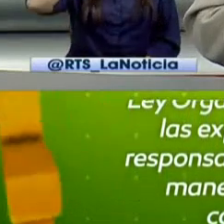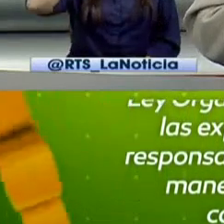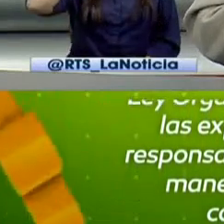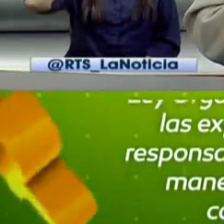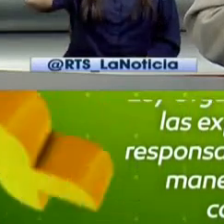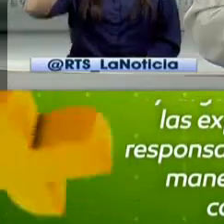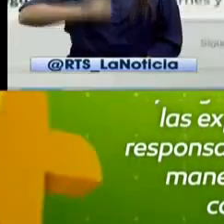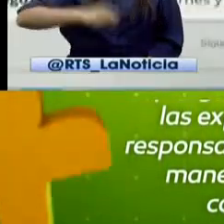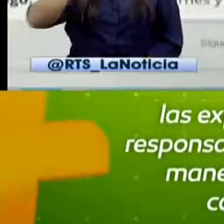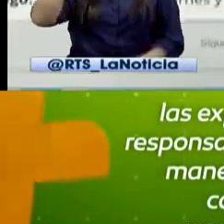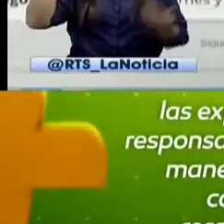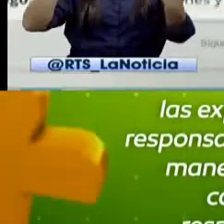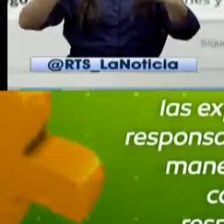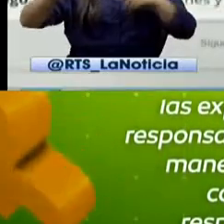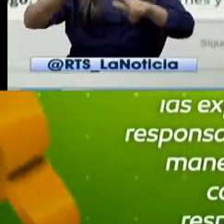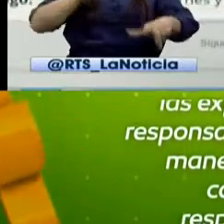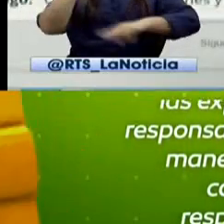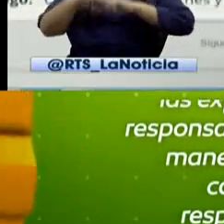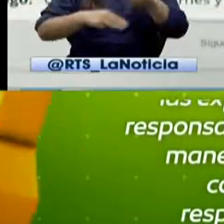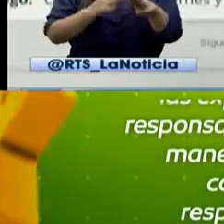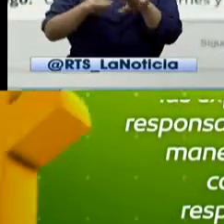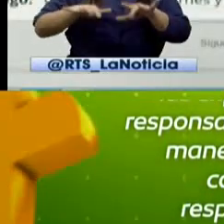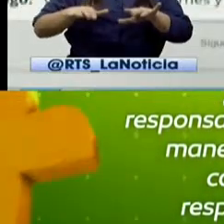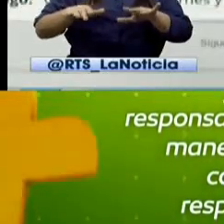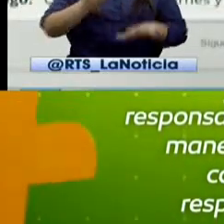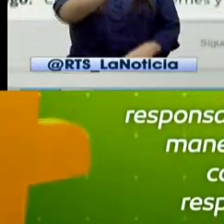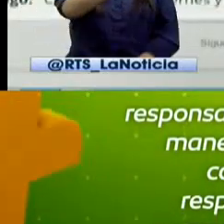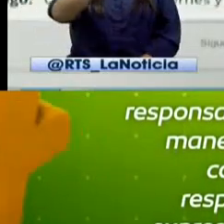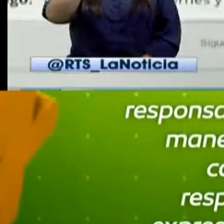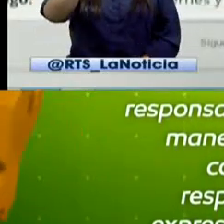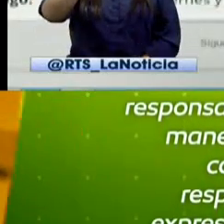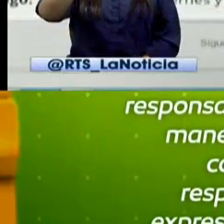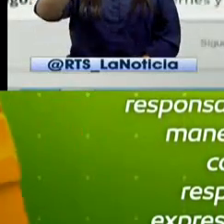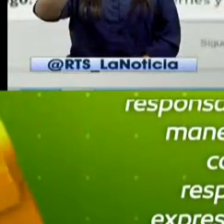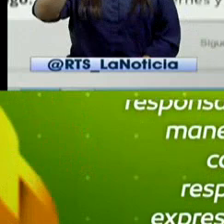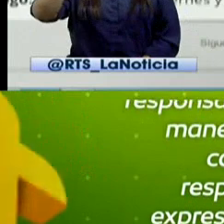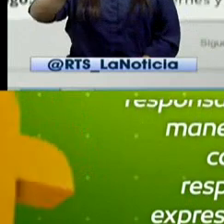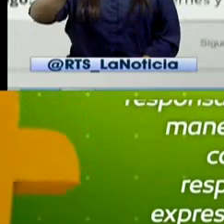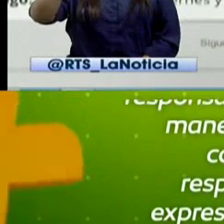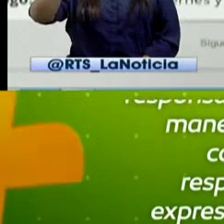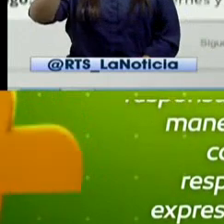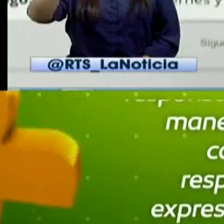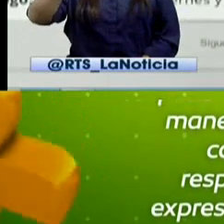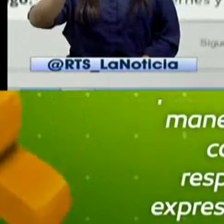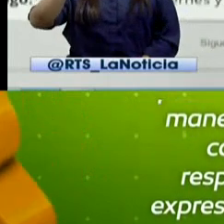cualquier parte del mundo a través de nuestro sitio web www.rts.com.es